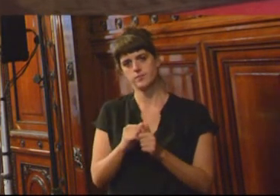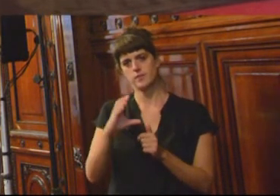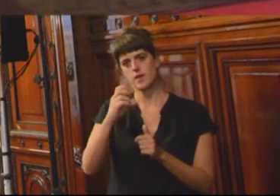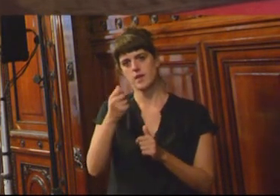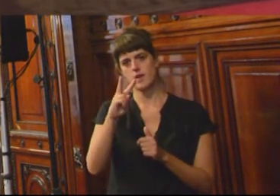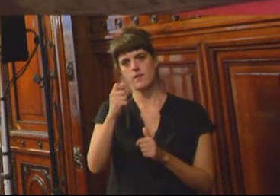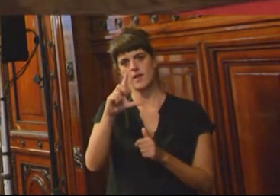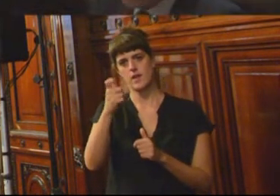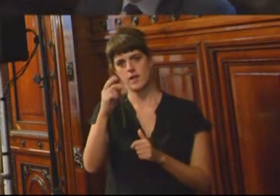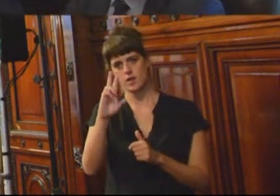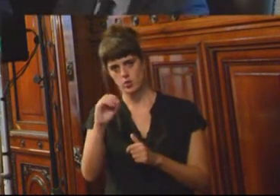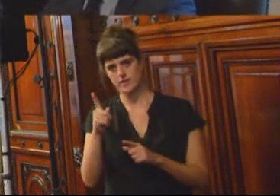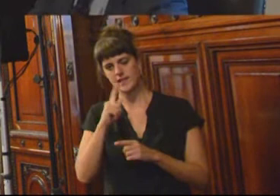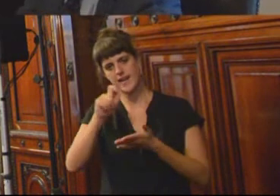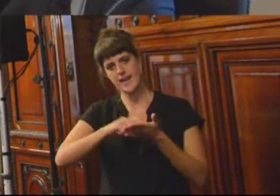Personas Privadas de Libertad.